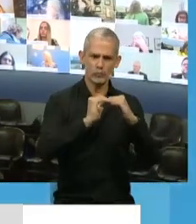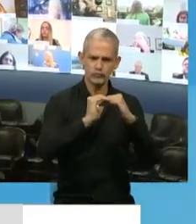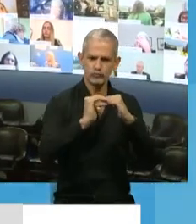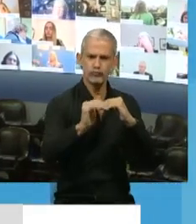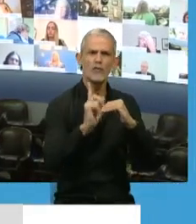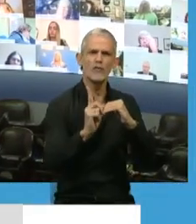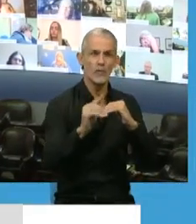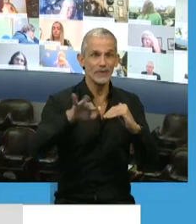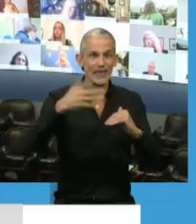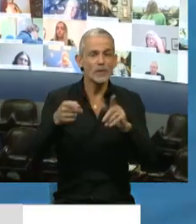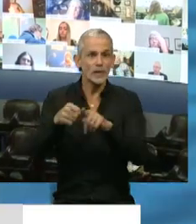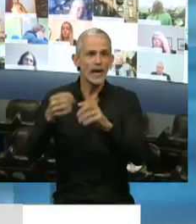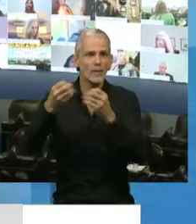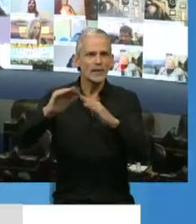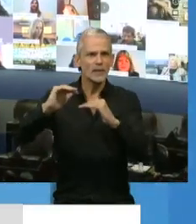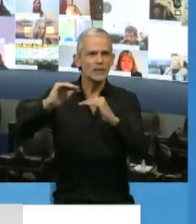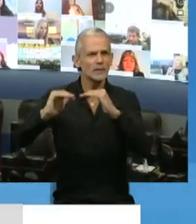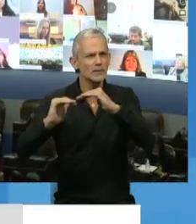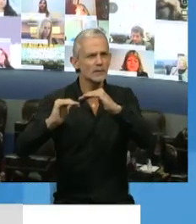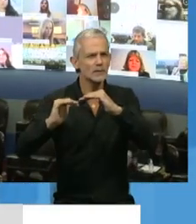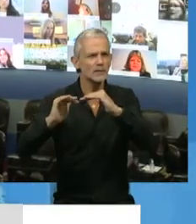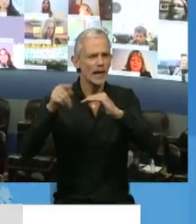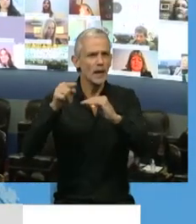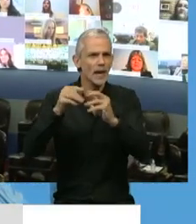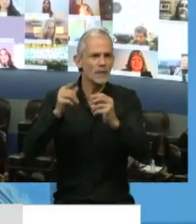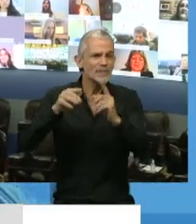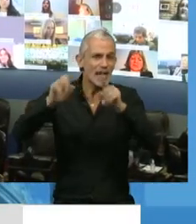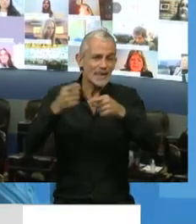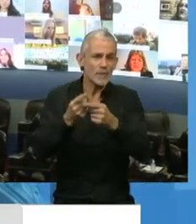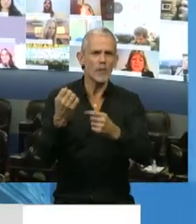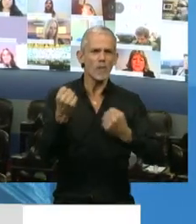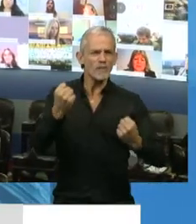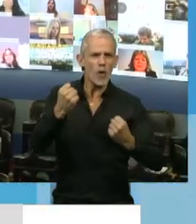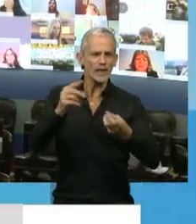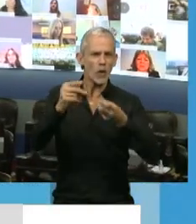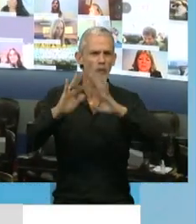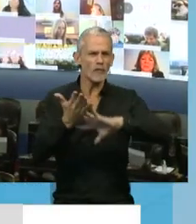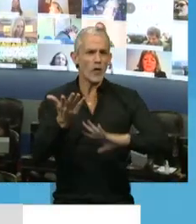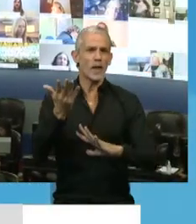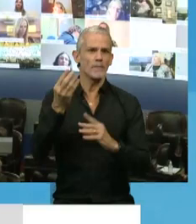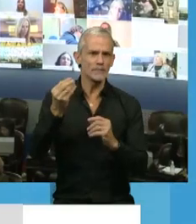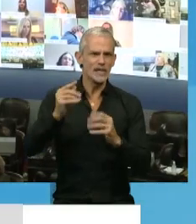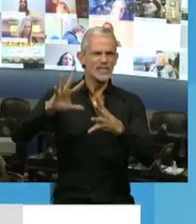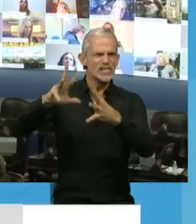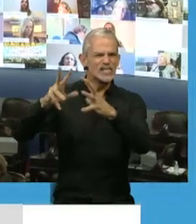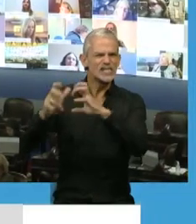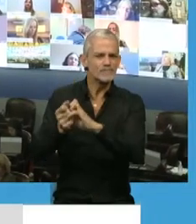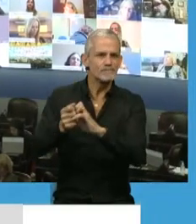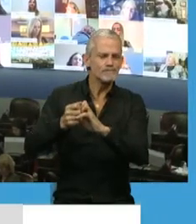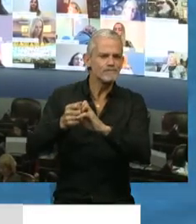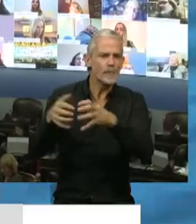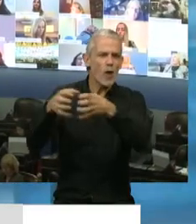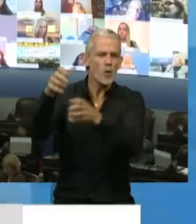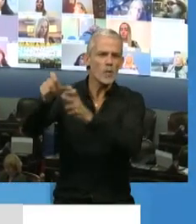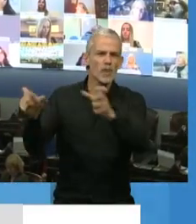entrando y terminan entrando por las endijas y siendo más fuertes y siendo más dañinas en aquellos sectores